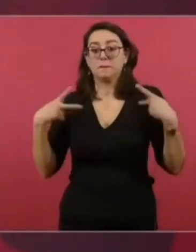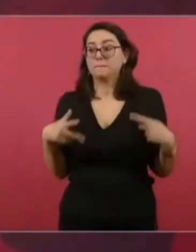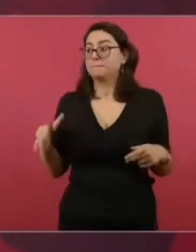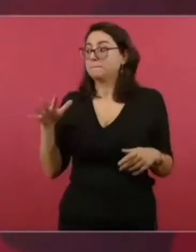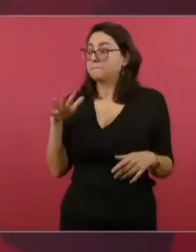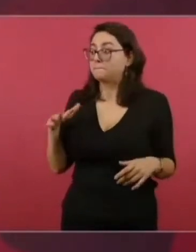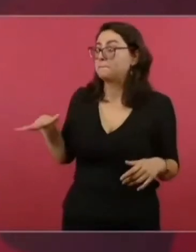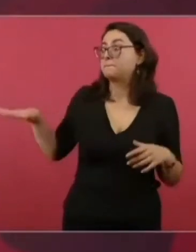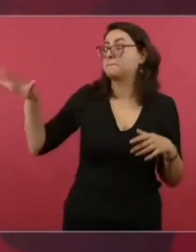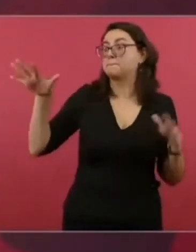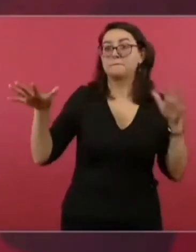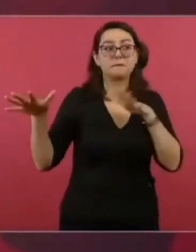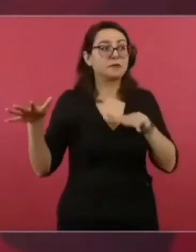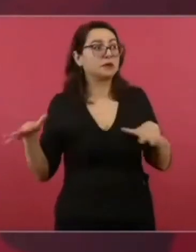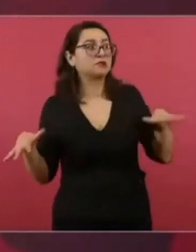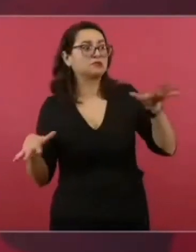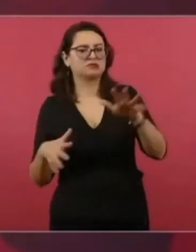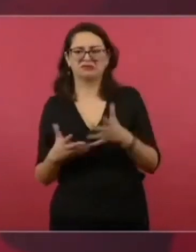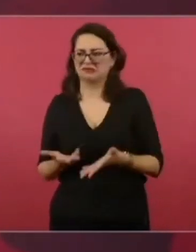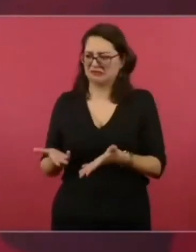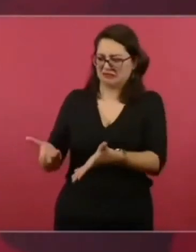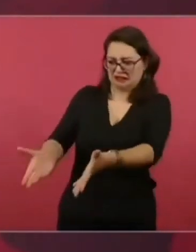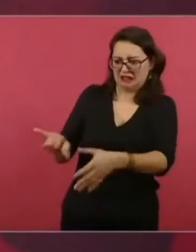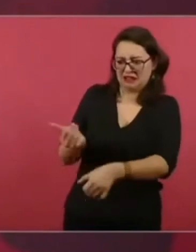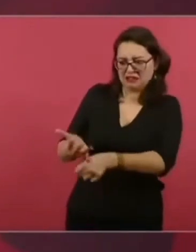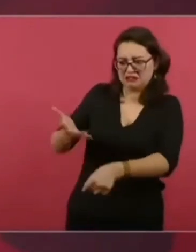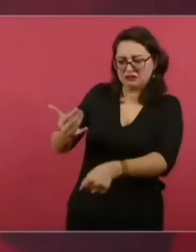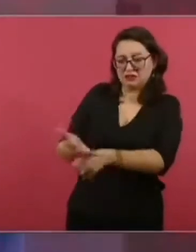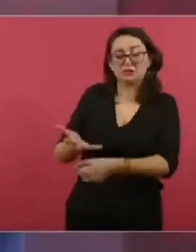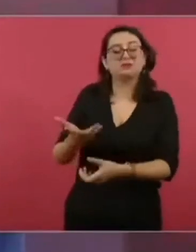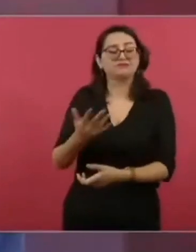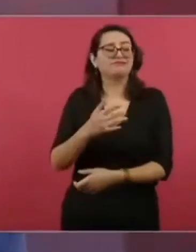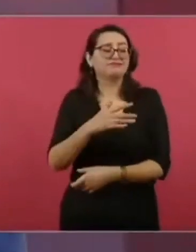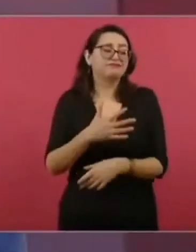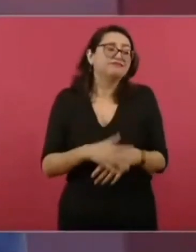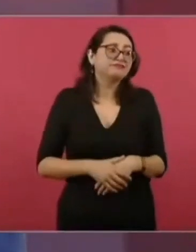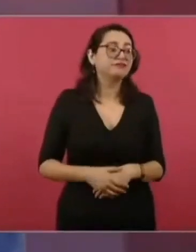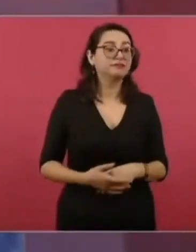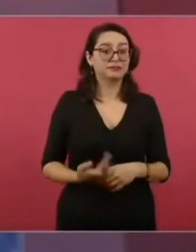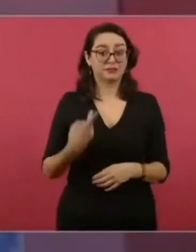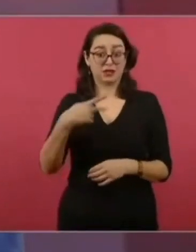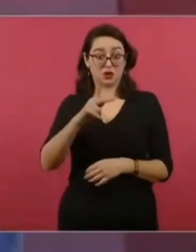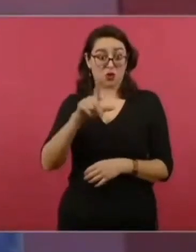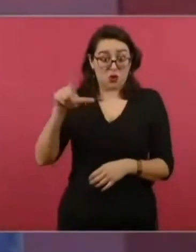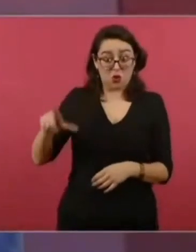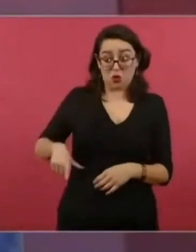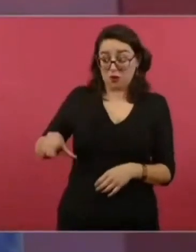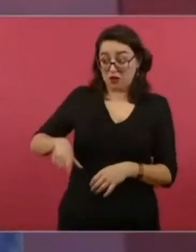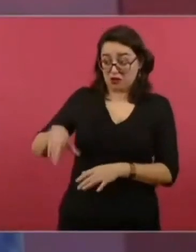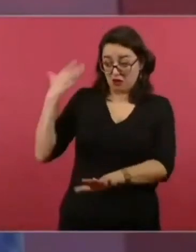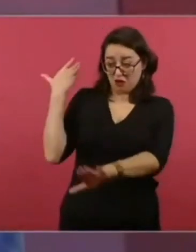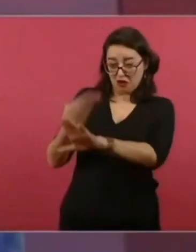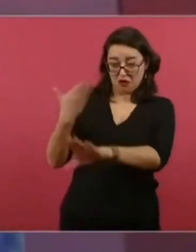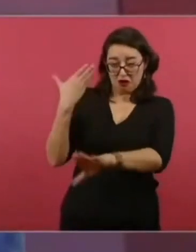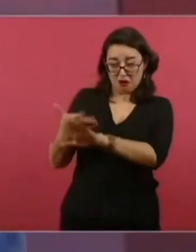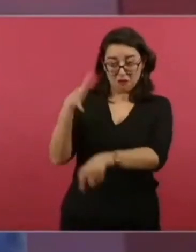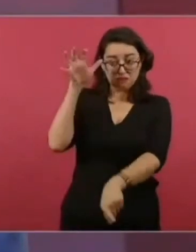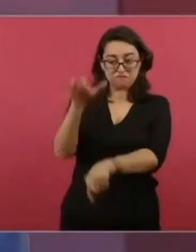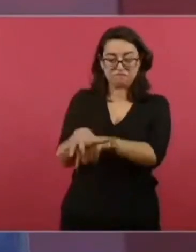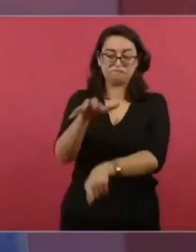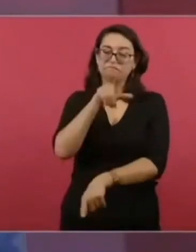que ofrecemos disculpas, pero que es lo mejor. Lo mejor como se está actuando.